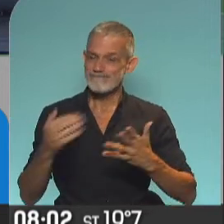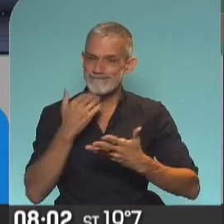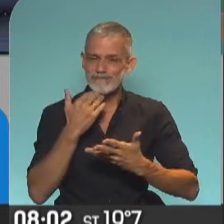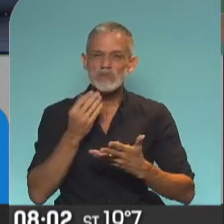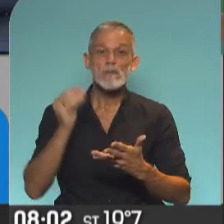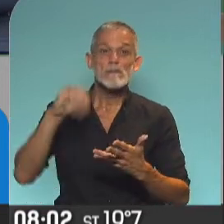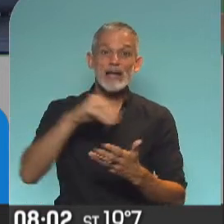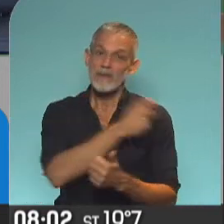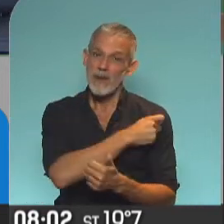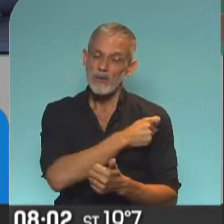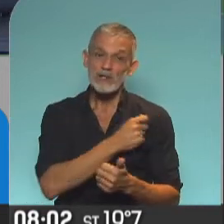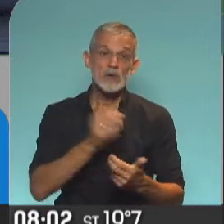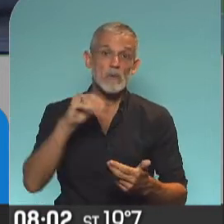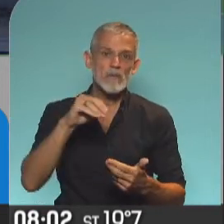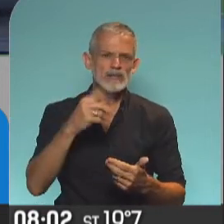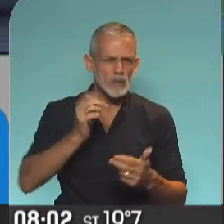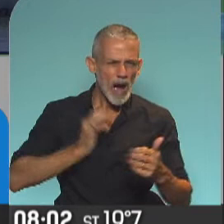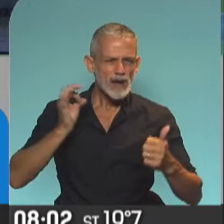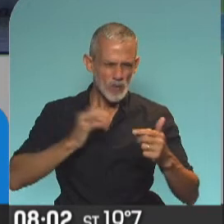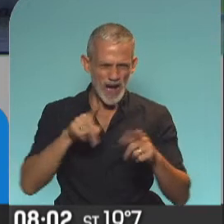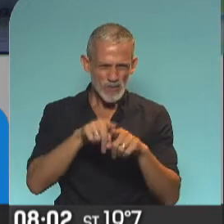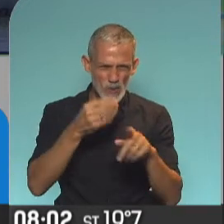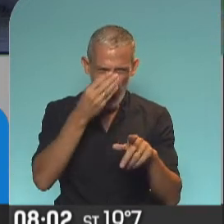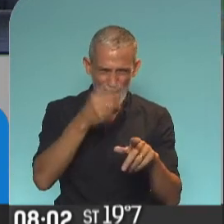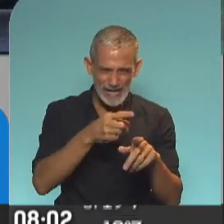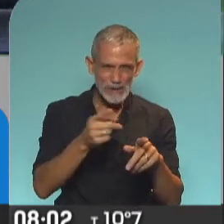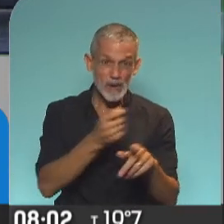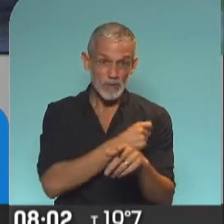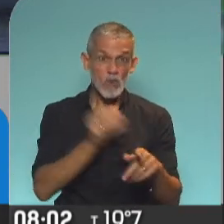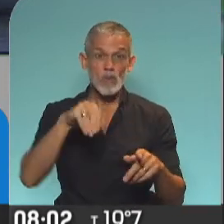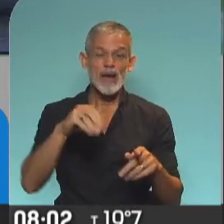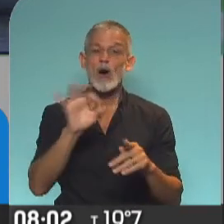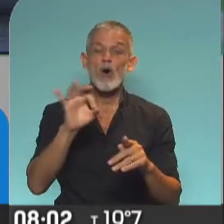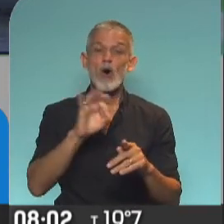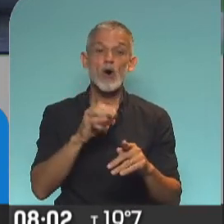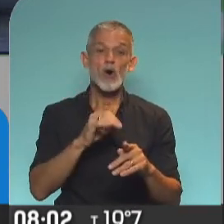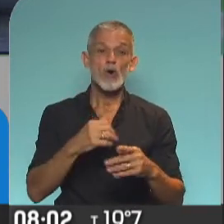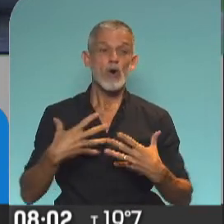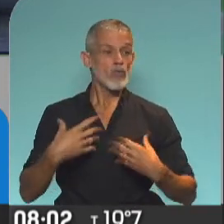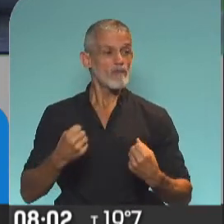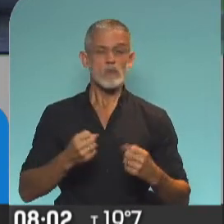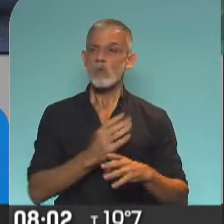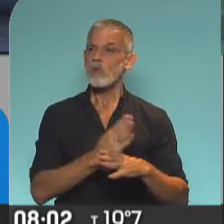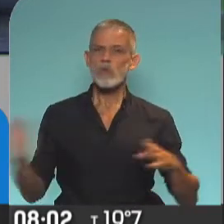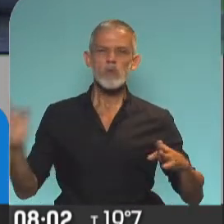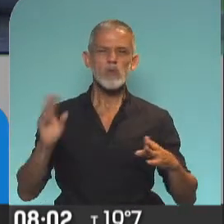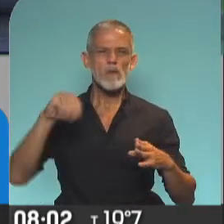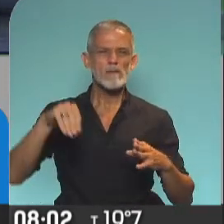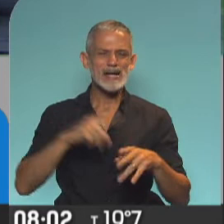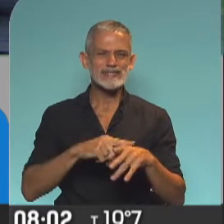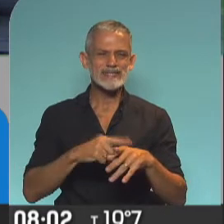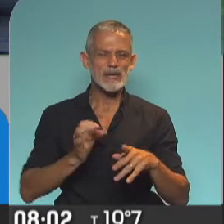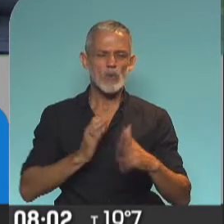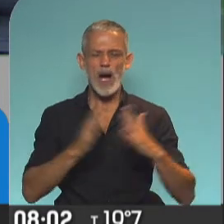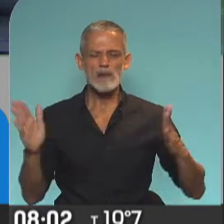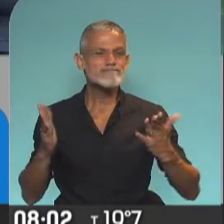vacunarnos de nuevo, como lo hacemos anualmente contra el virus de la gripe, o si efectivamente la inmunidad dura más tiempo. Con lo cual,